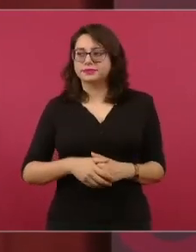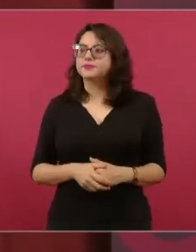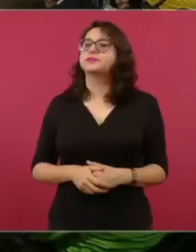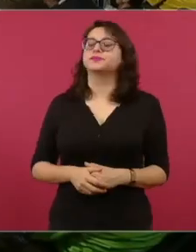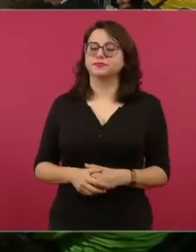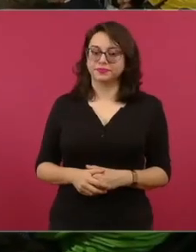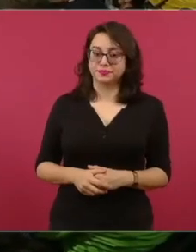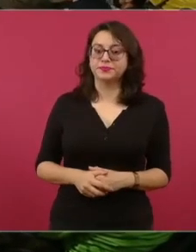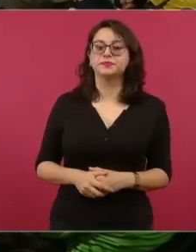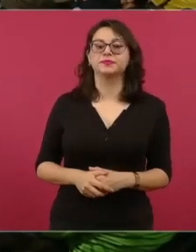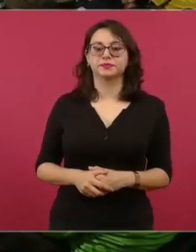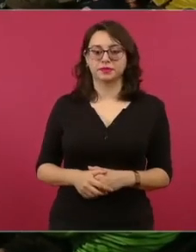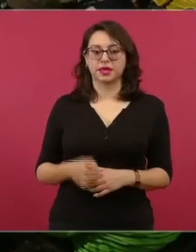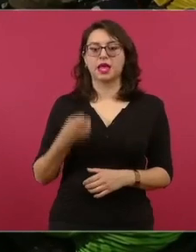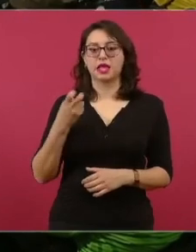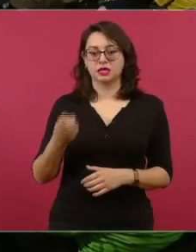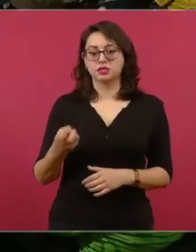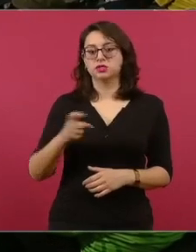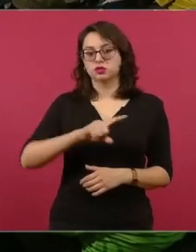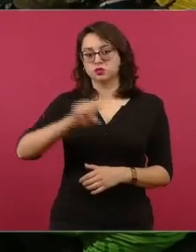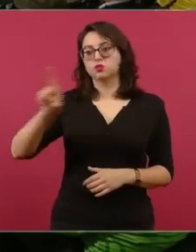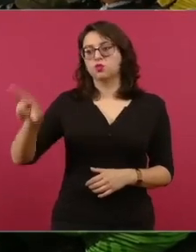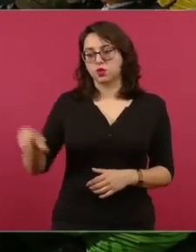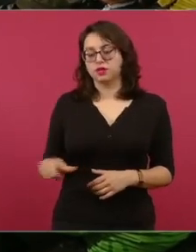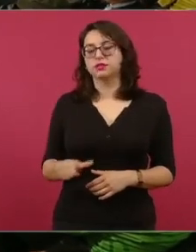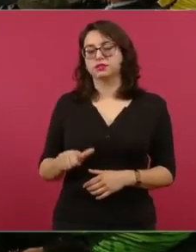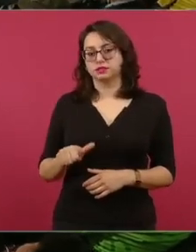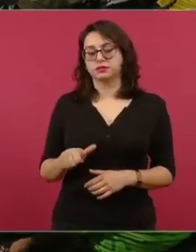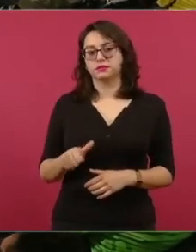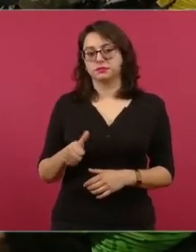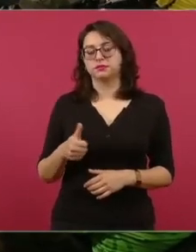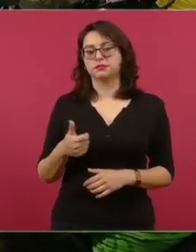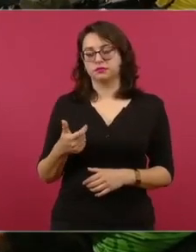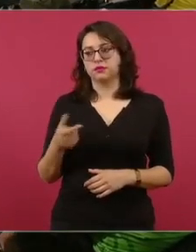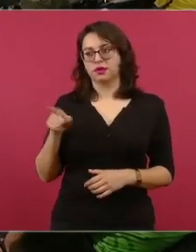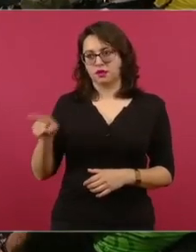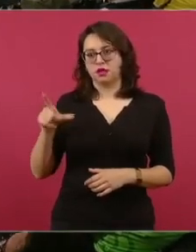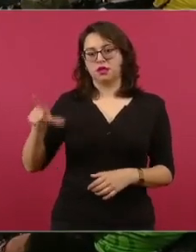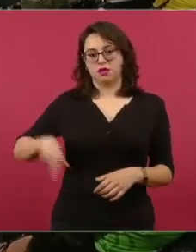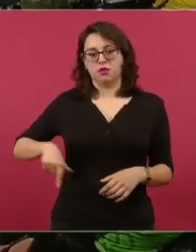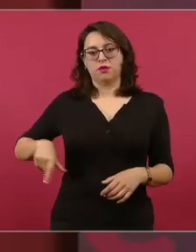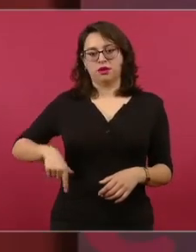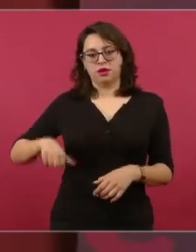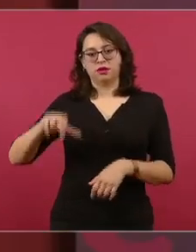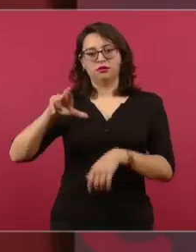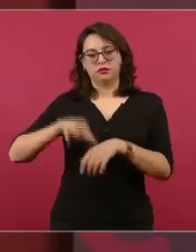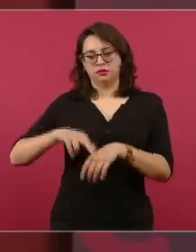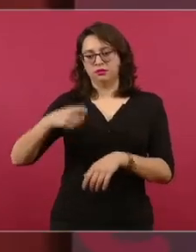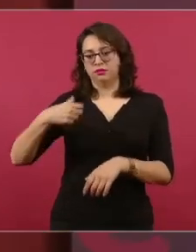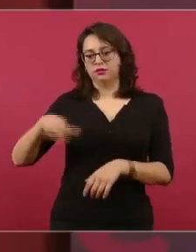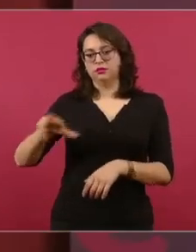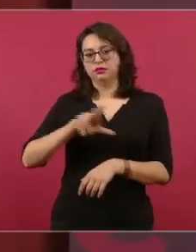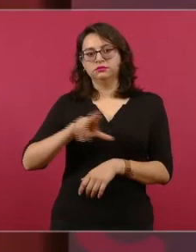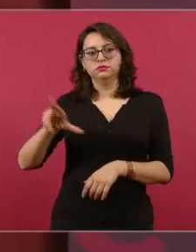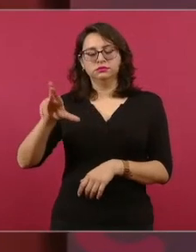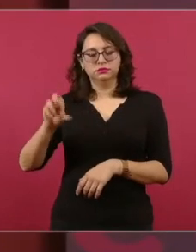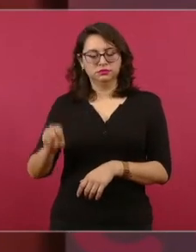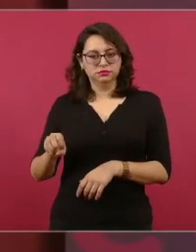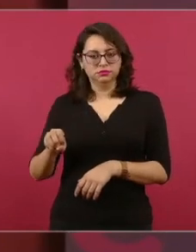territorio de Quintana Roo, pero después don Javier era un hombre